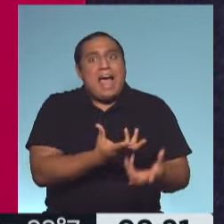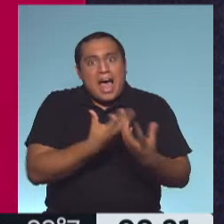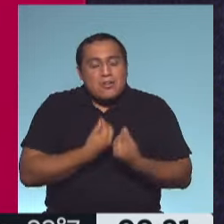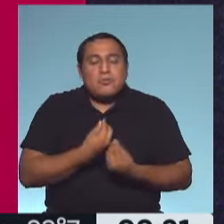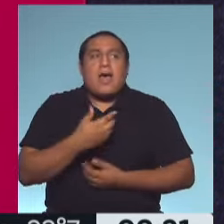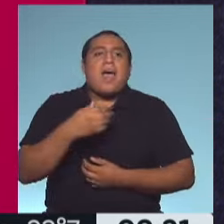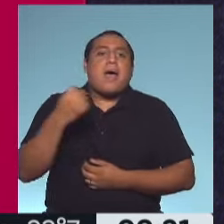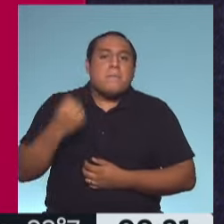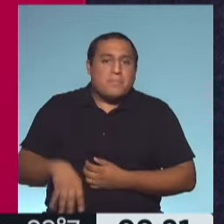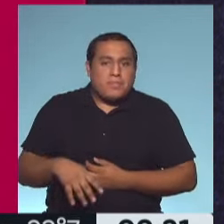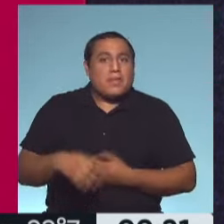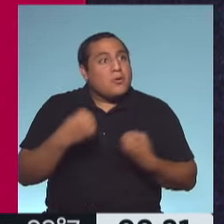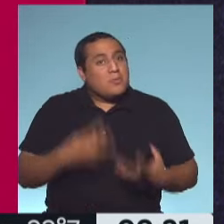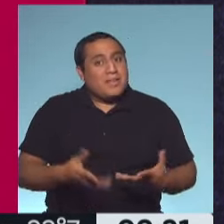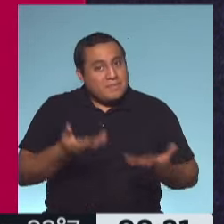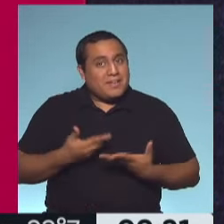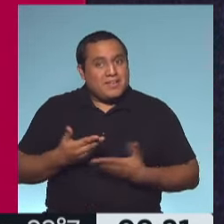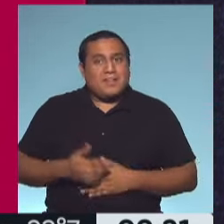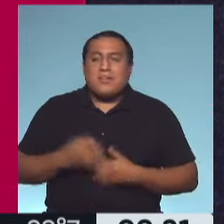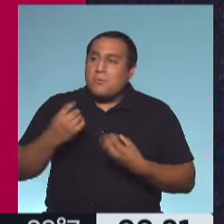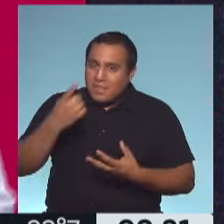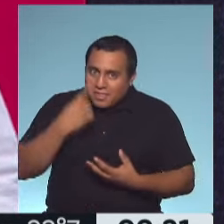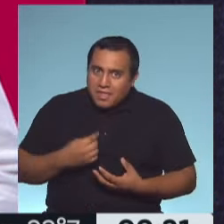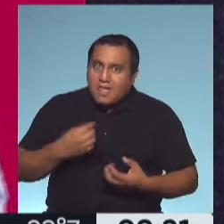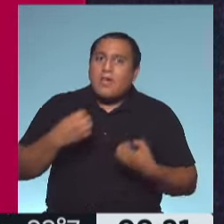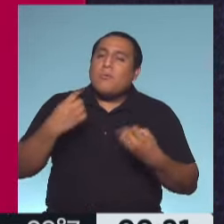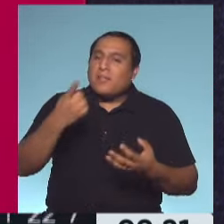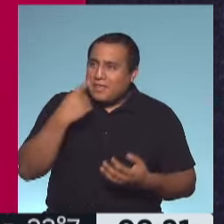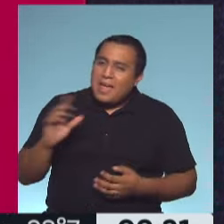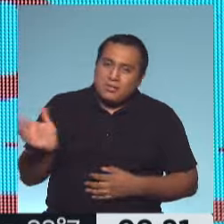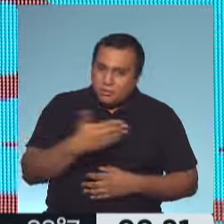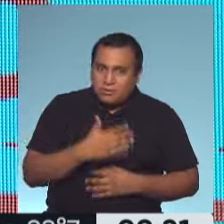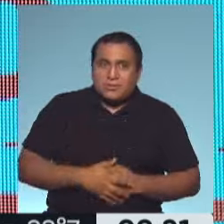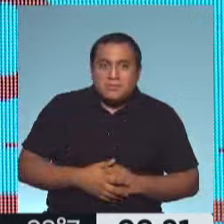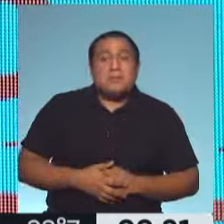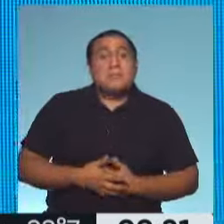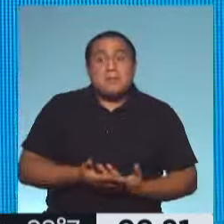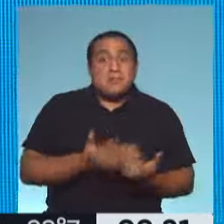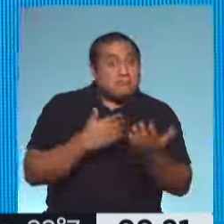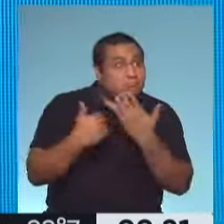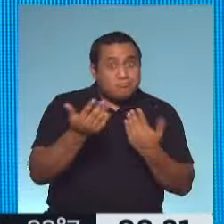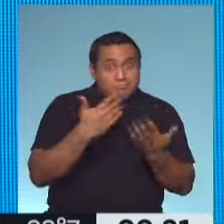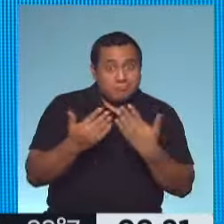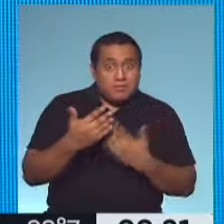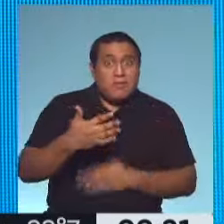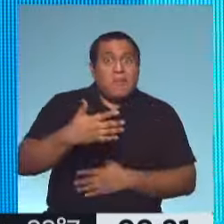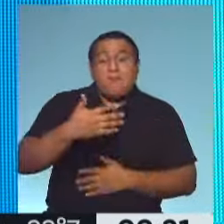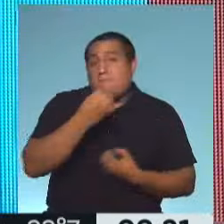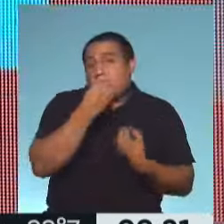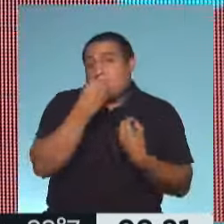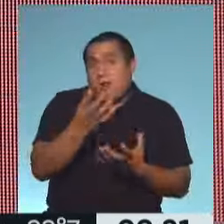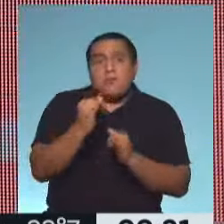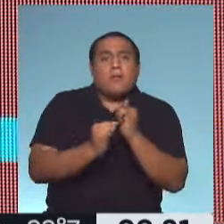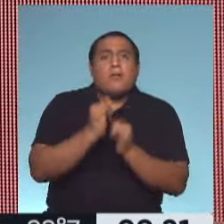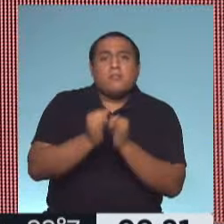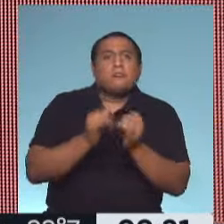a comprender, a entender. ¿Cómo estás, Ale? Bienvenida. Buen día, Nati. Buen día a todos. Bueno, íbamos a hablar, les soy absolutamente franca,